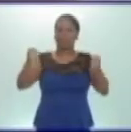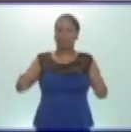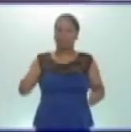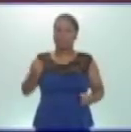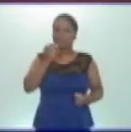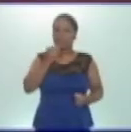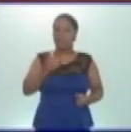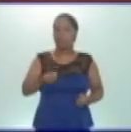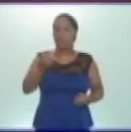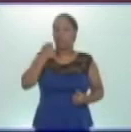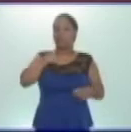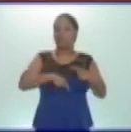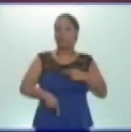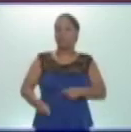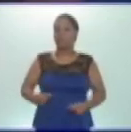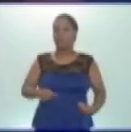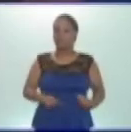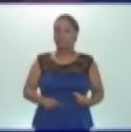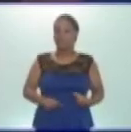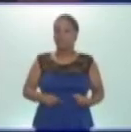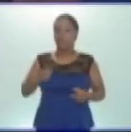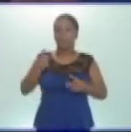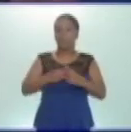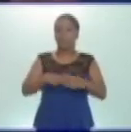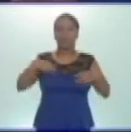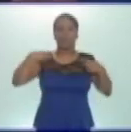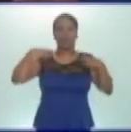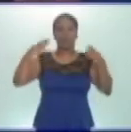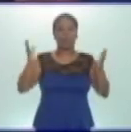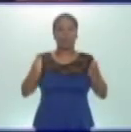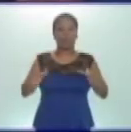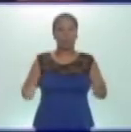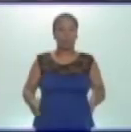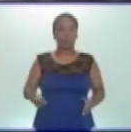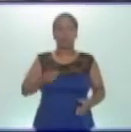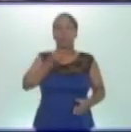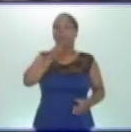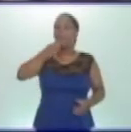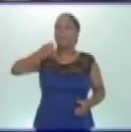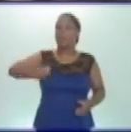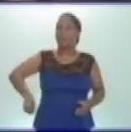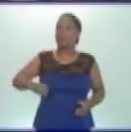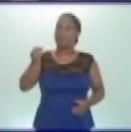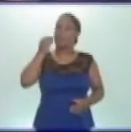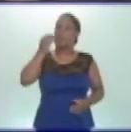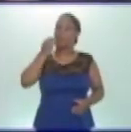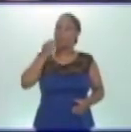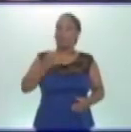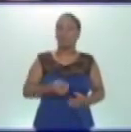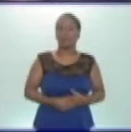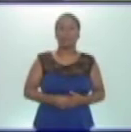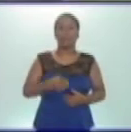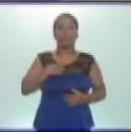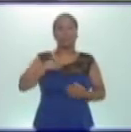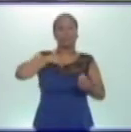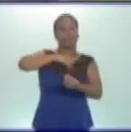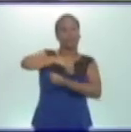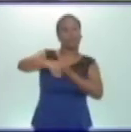digestivo y la digestión. Para que nuestro cuerpo pueda aprovechar los alimentos que comemos, tiene que transformarlos